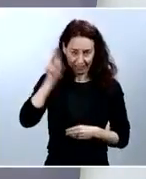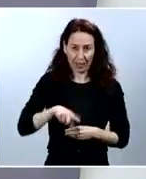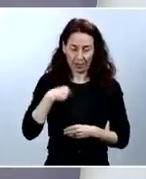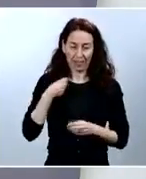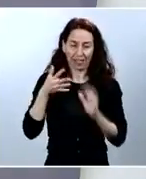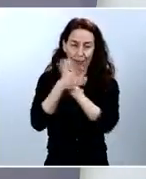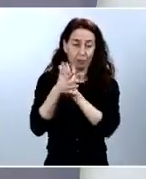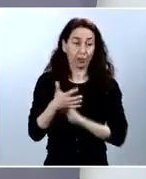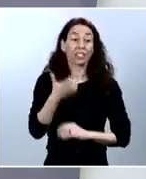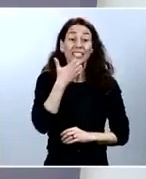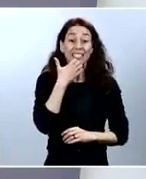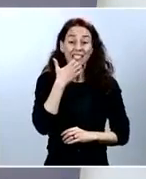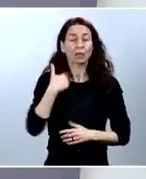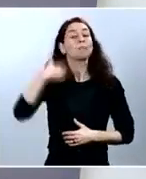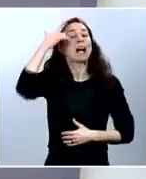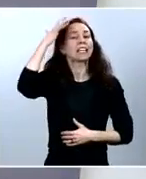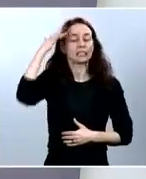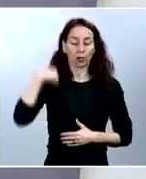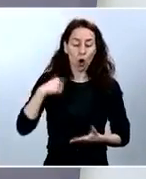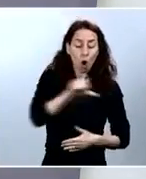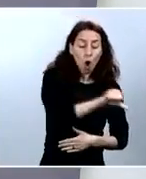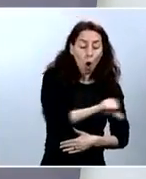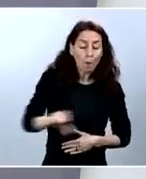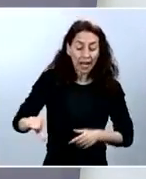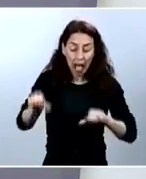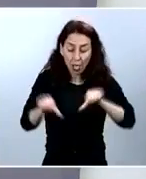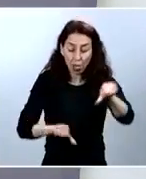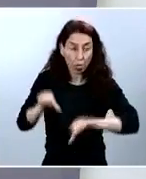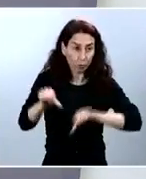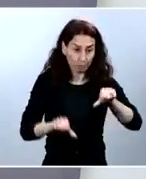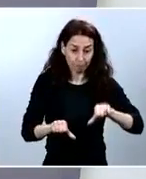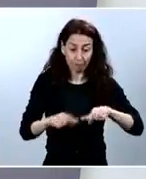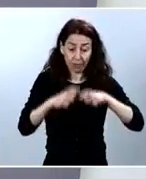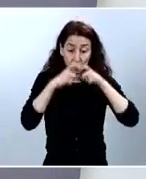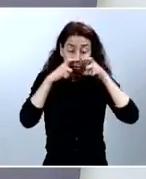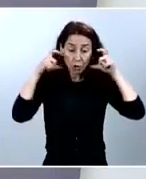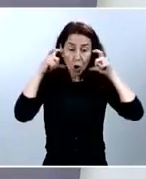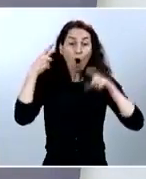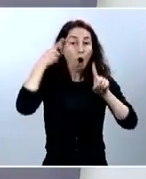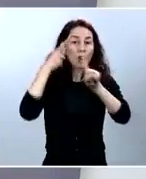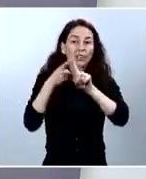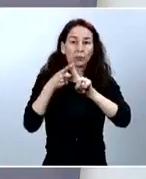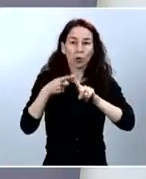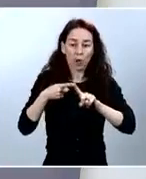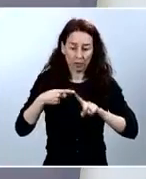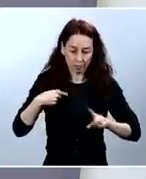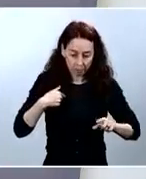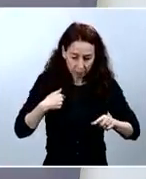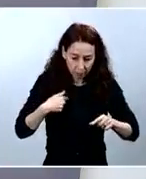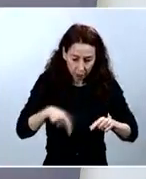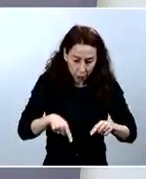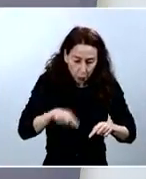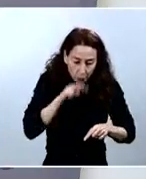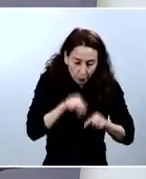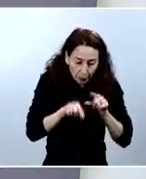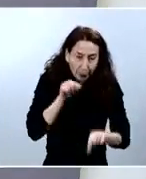operando a alguien y tienes abierta una herida, pues no le eches tus cosas dentro, porque se va a contaminar. Y entonces